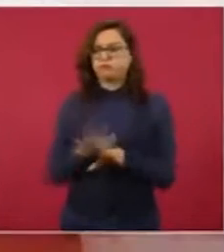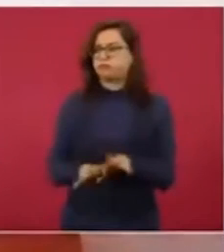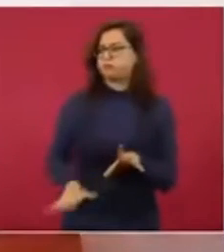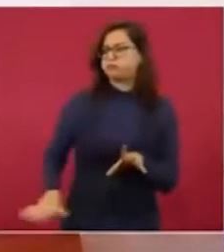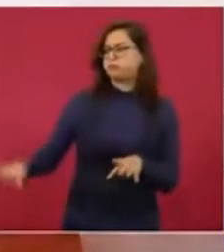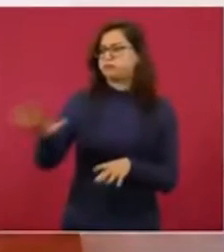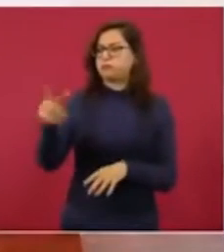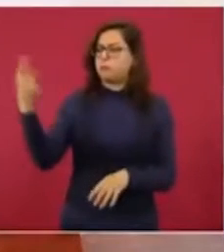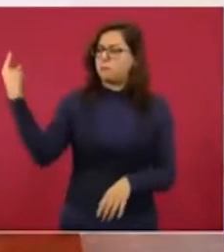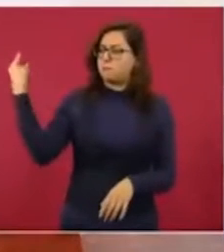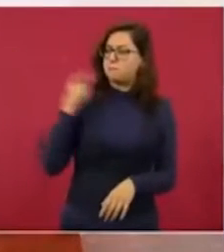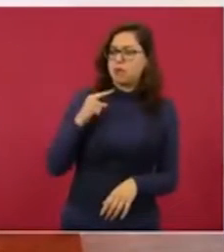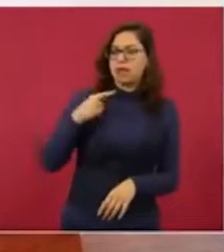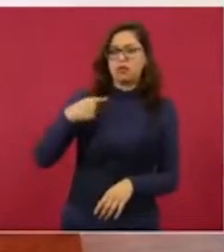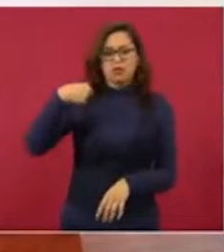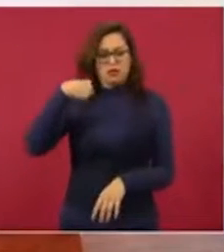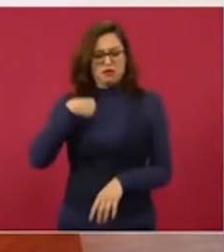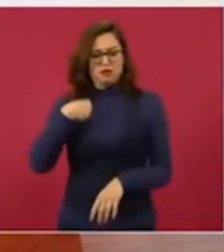desterrar la corrupción.